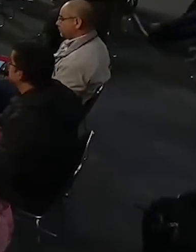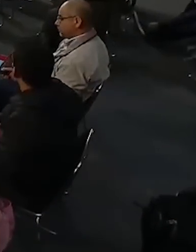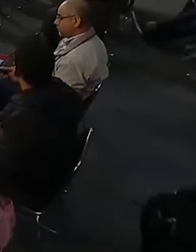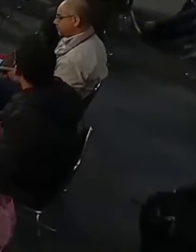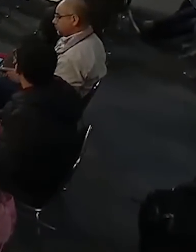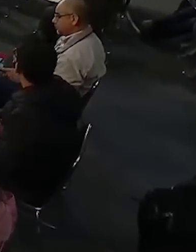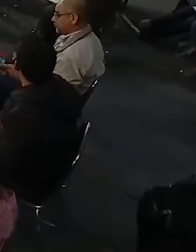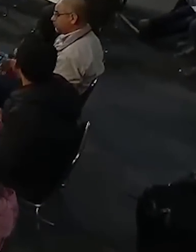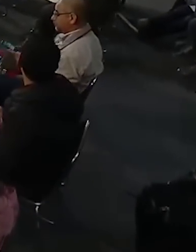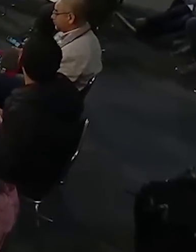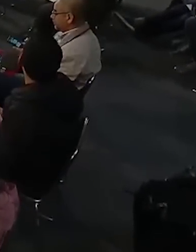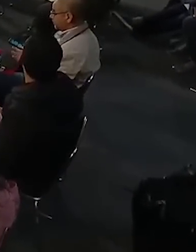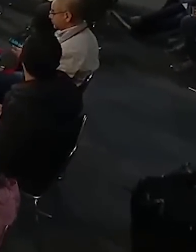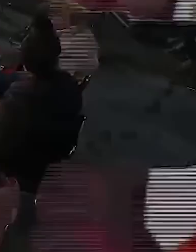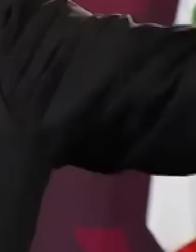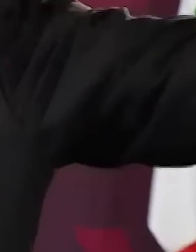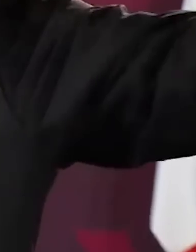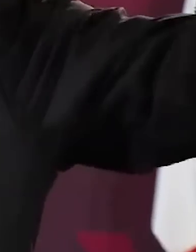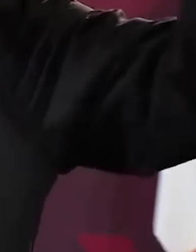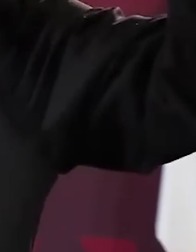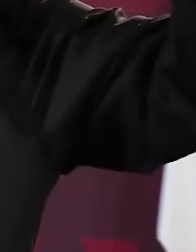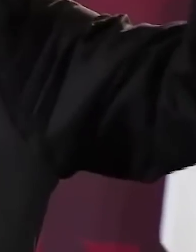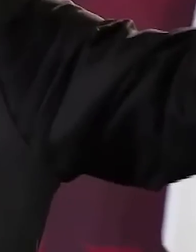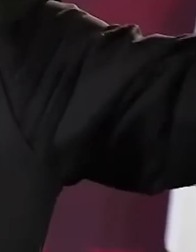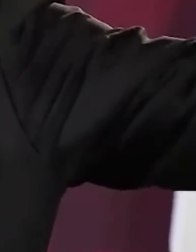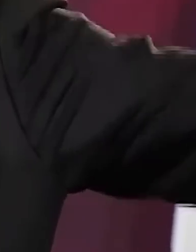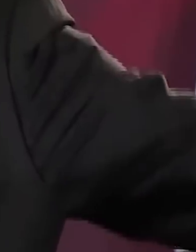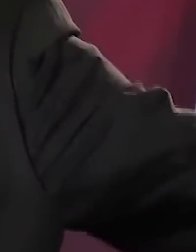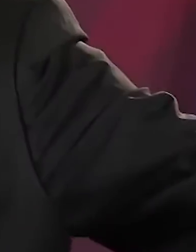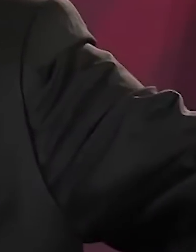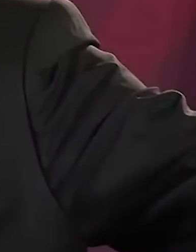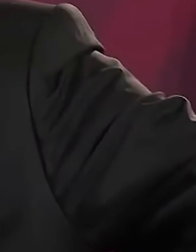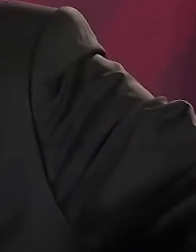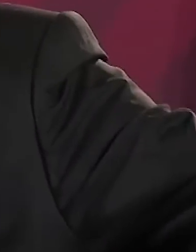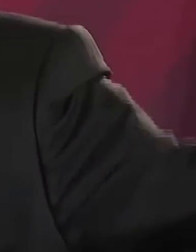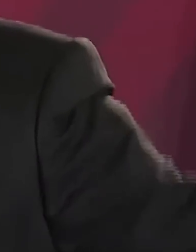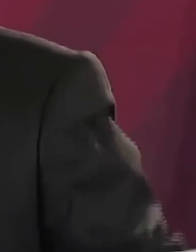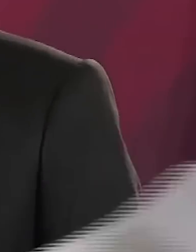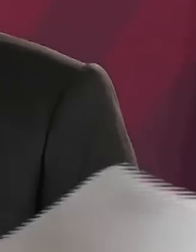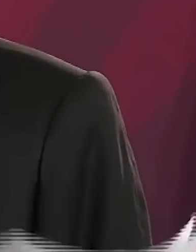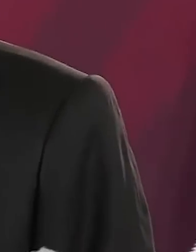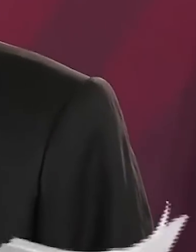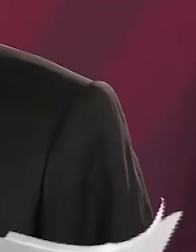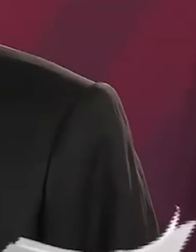Pero, México es muchísimo más que eso.